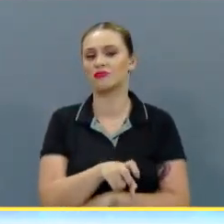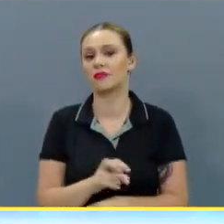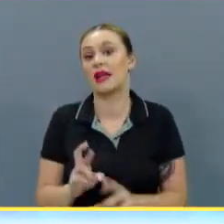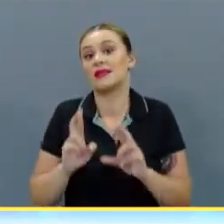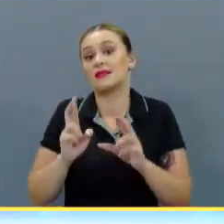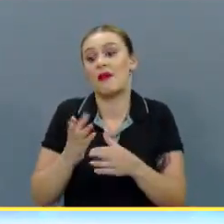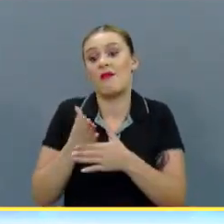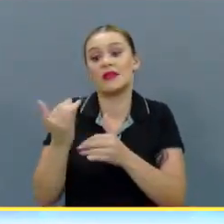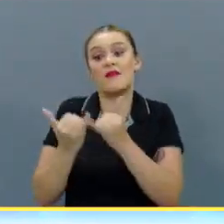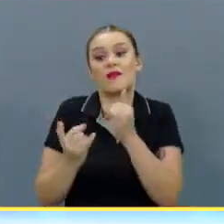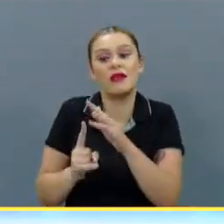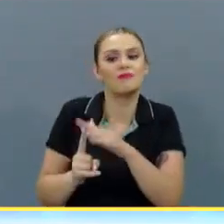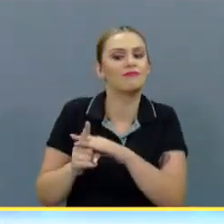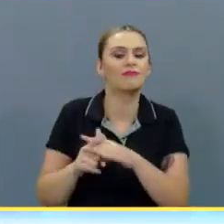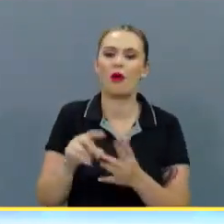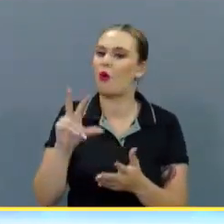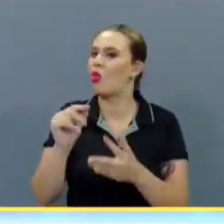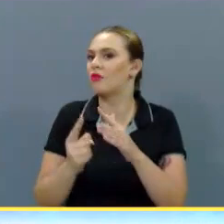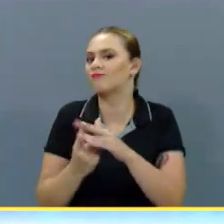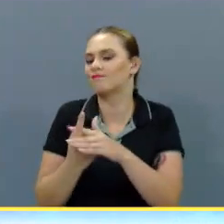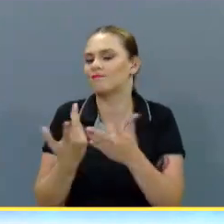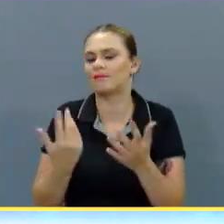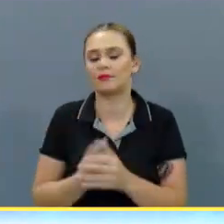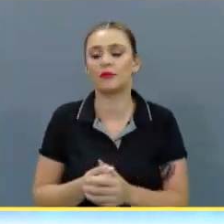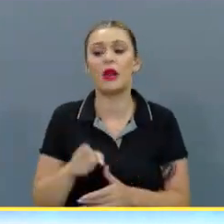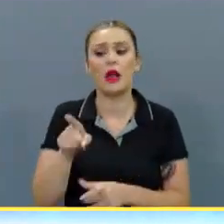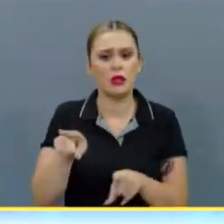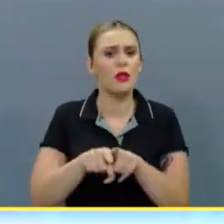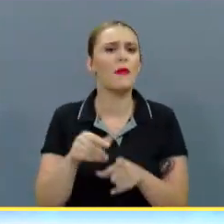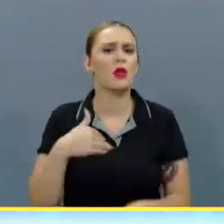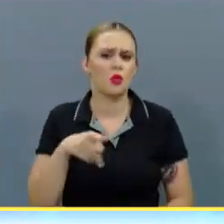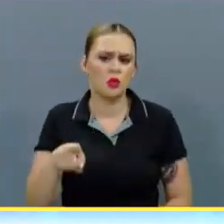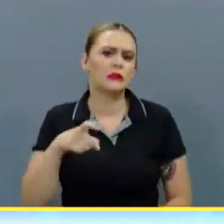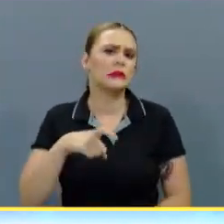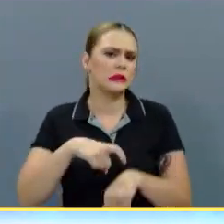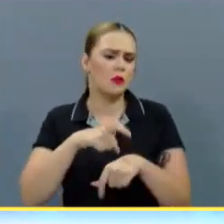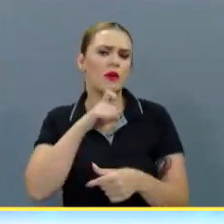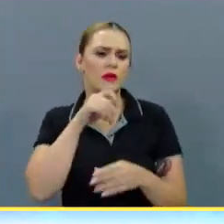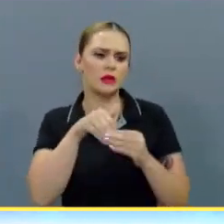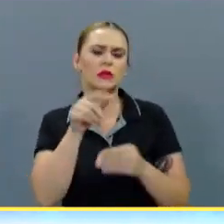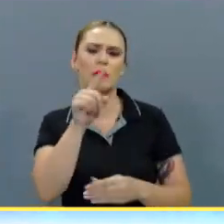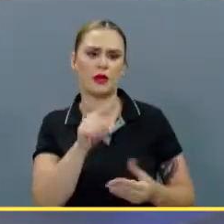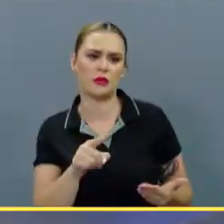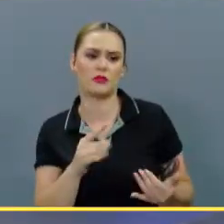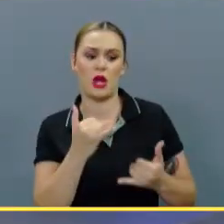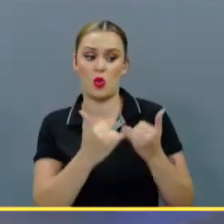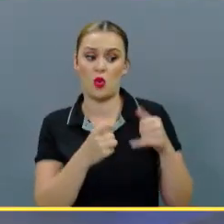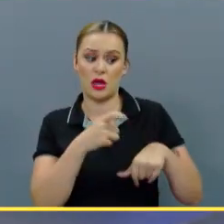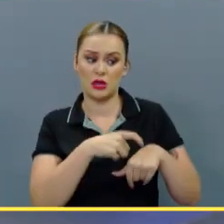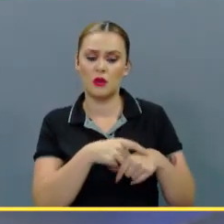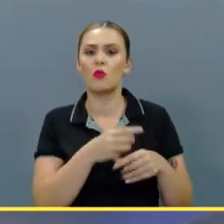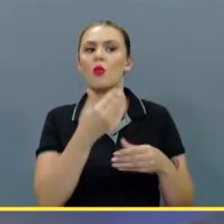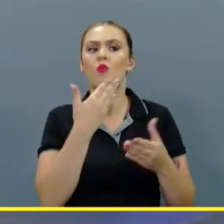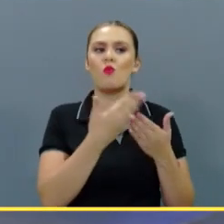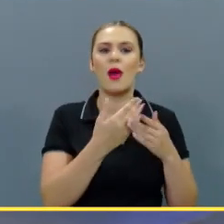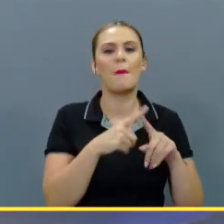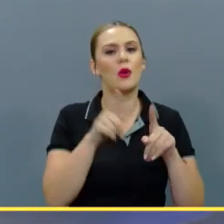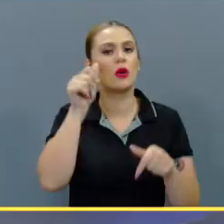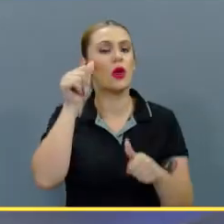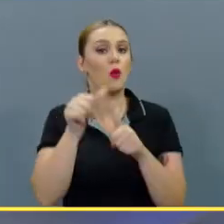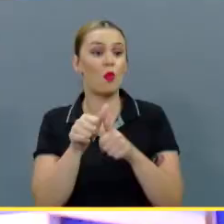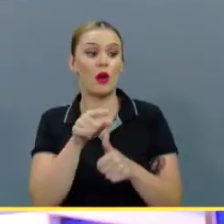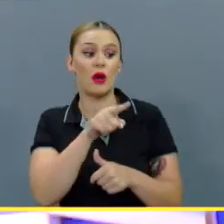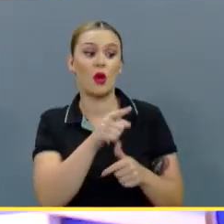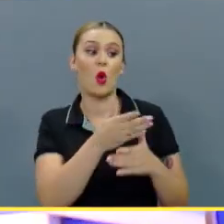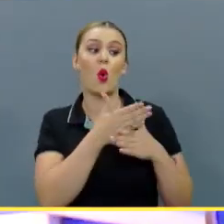esperaba que en la fase final apareciera y no apareció. Que también él tuvo su época difícil en el Zapriza. Esta última época ha sido buena, pero recuerden que